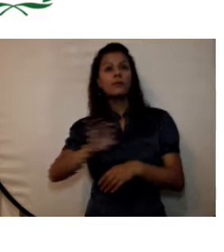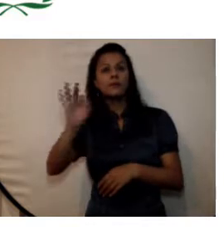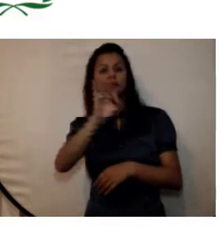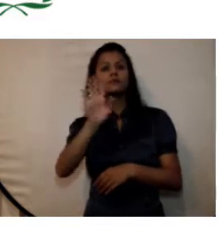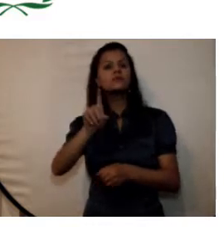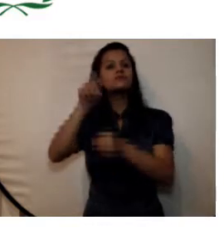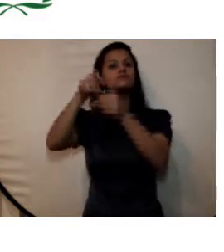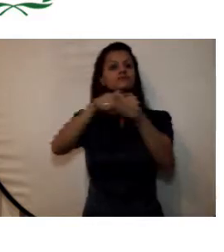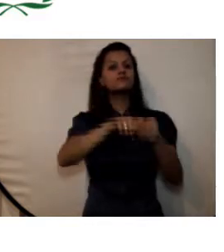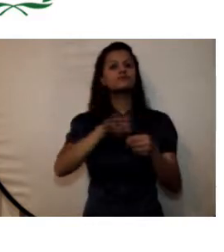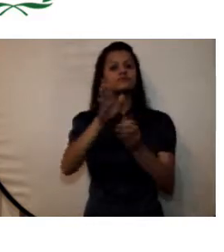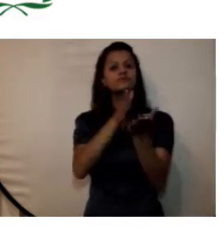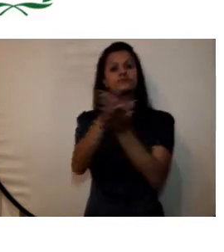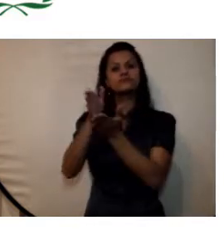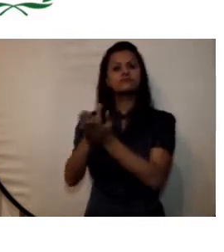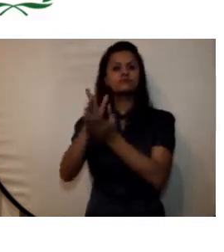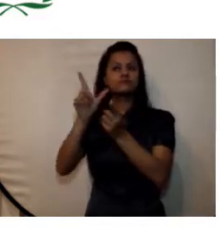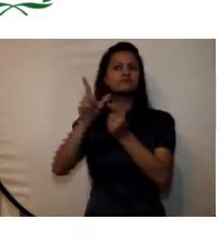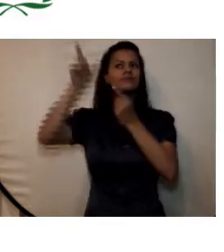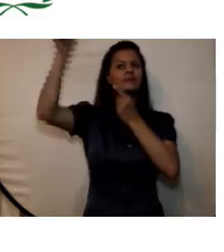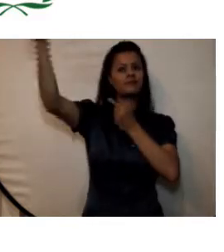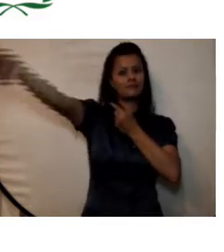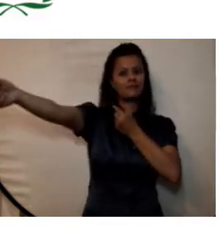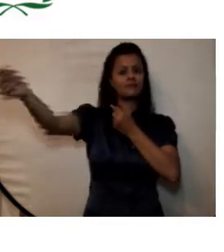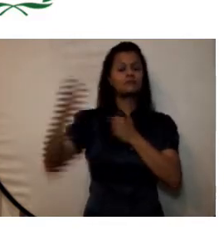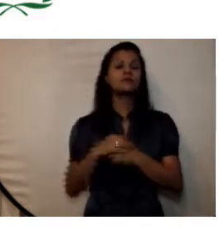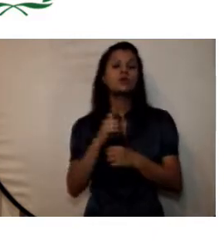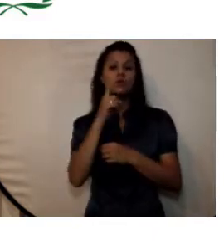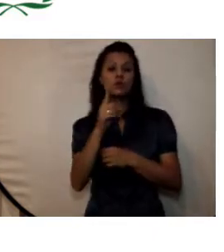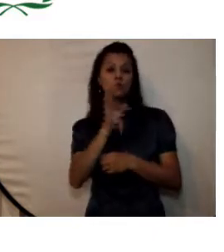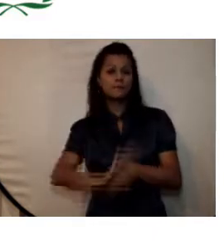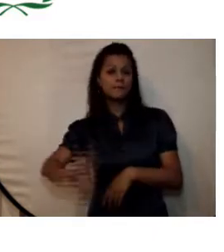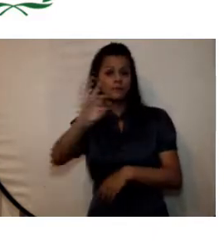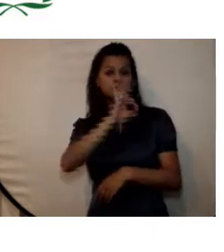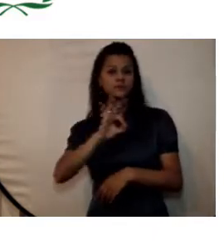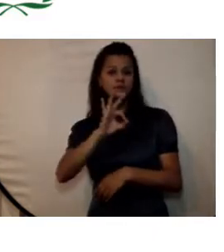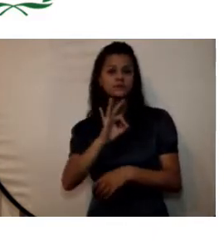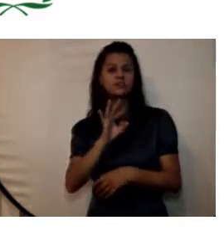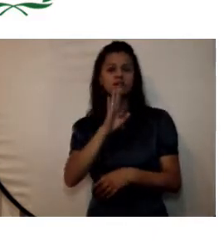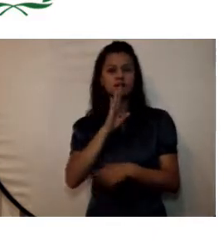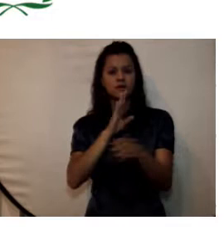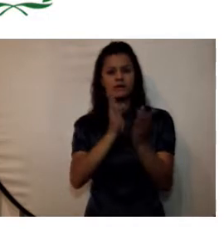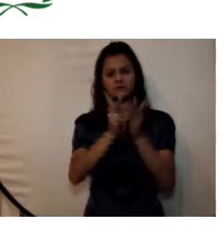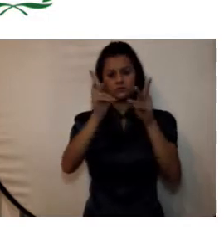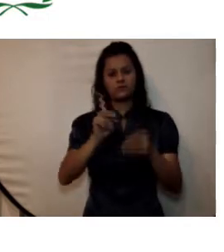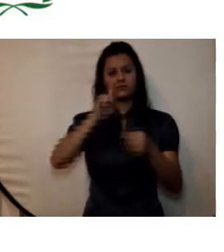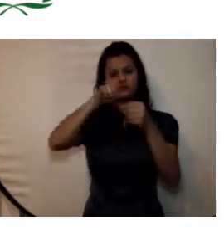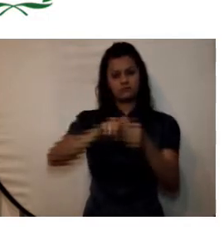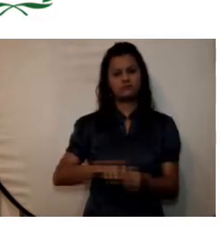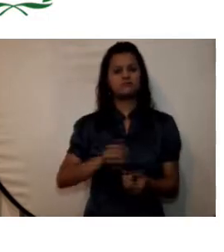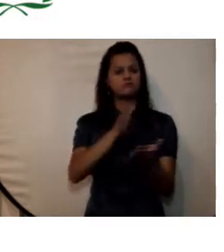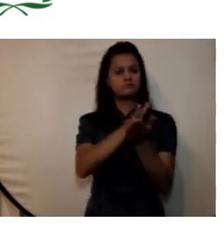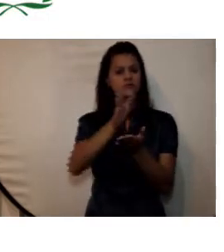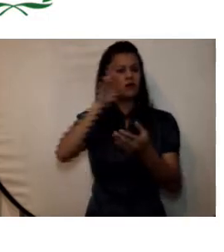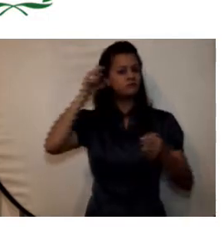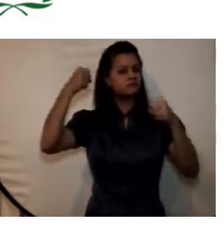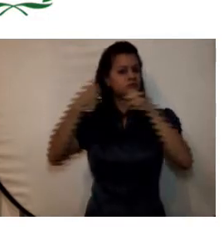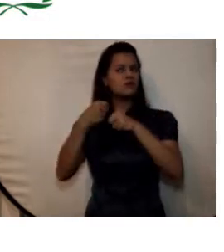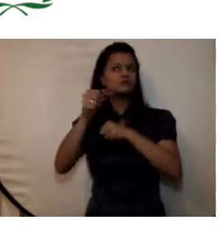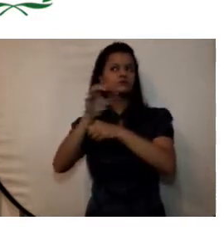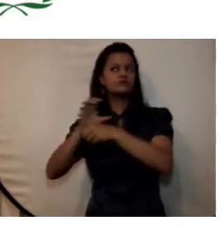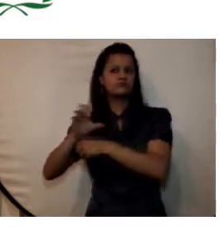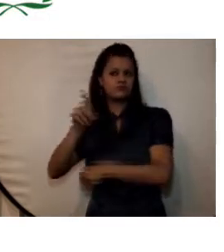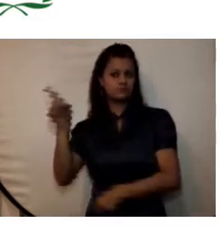los programas en la modalidad a distancia y el 1% restante son los estudiantes matriculados en los programas en convenios con otras ciudades